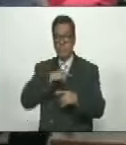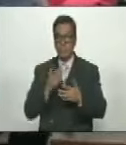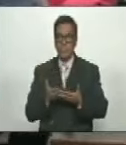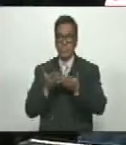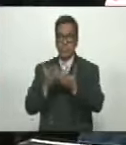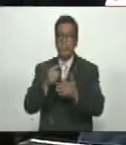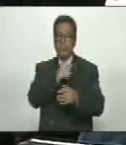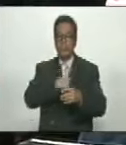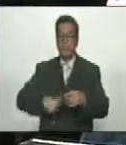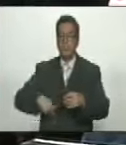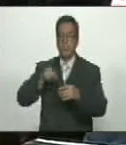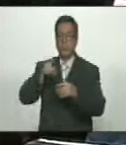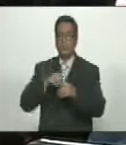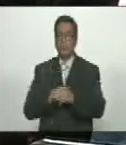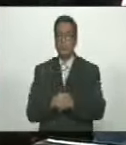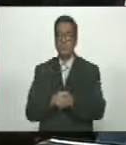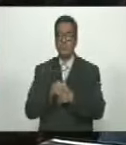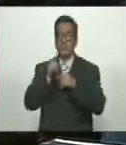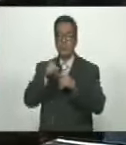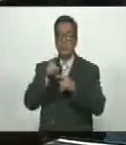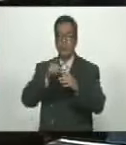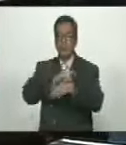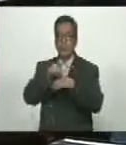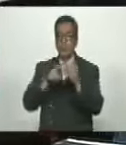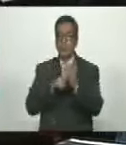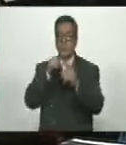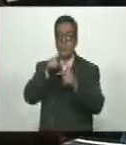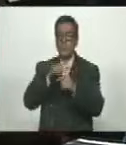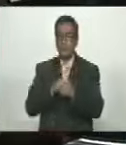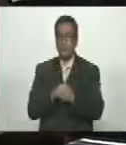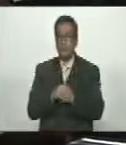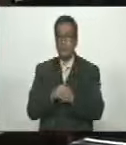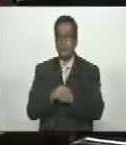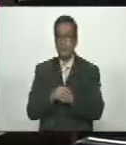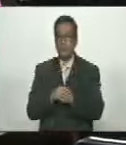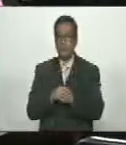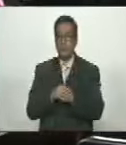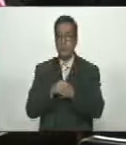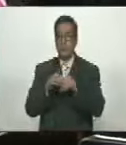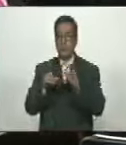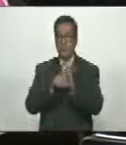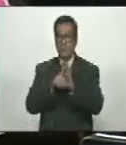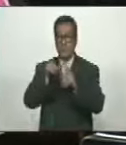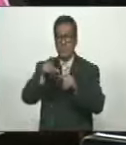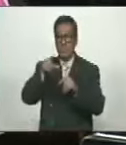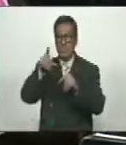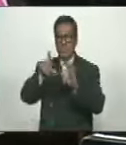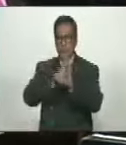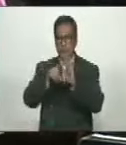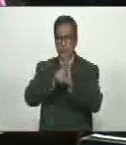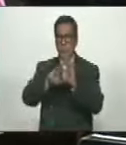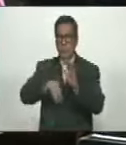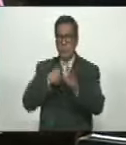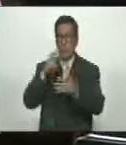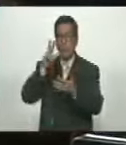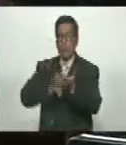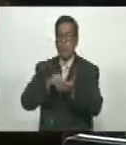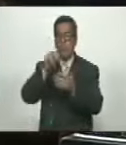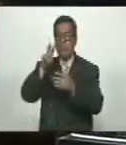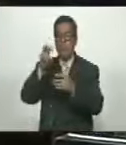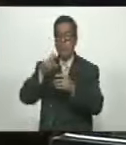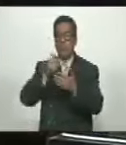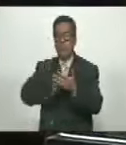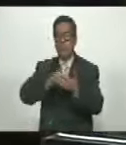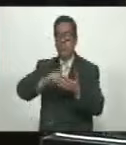presidente a esta plenaria que es la legítima y legal que puede aprobar esa nueva